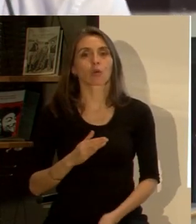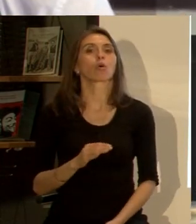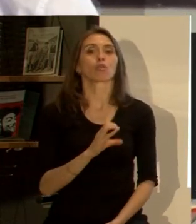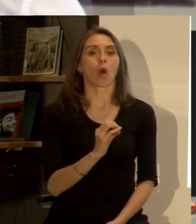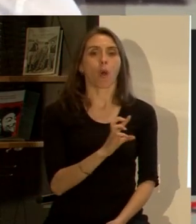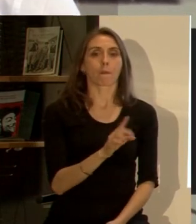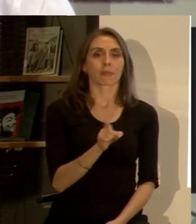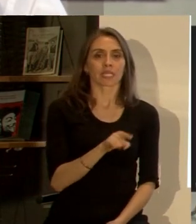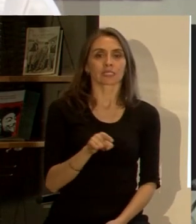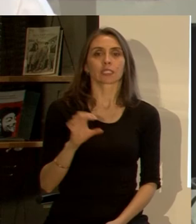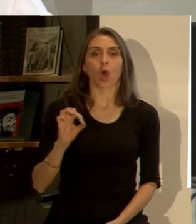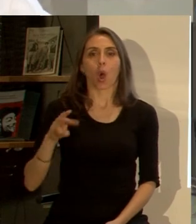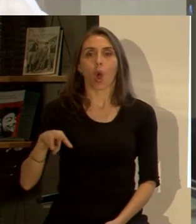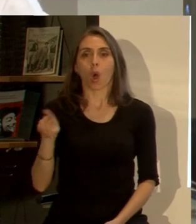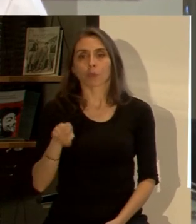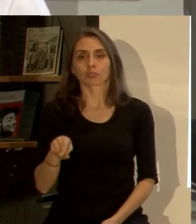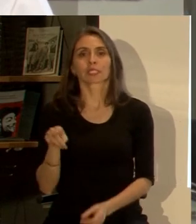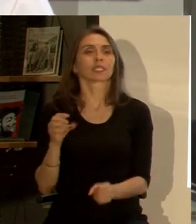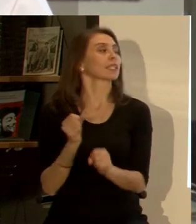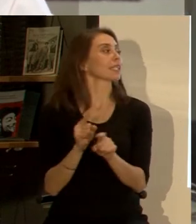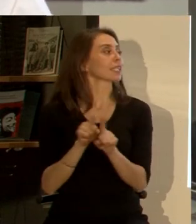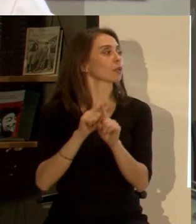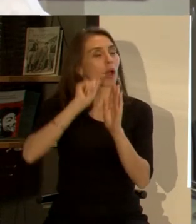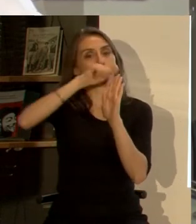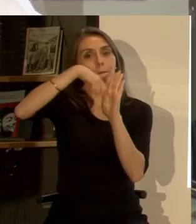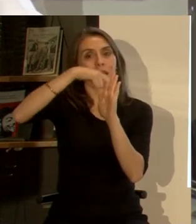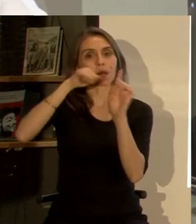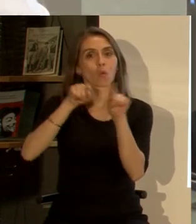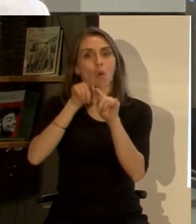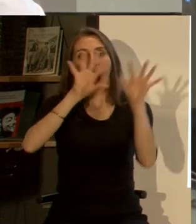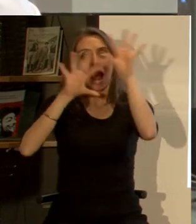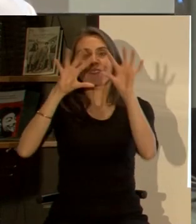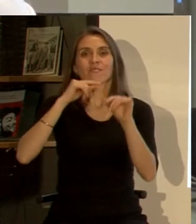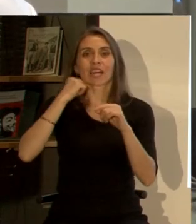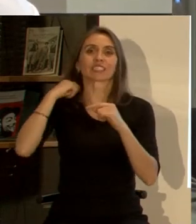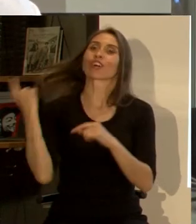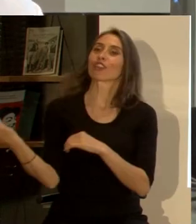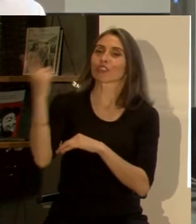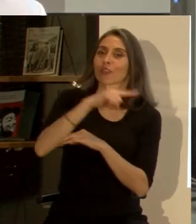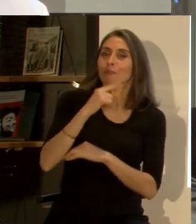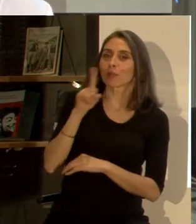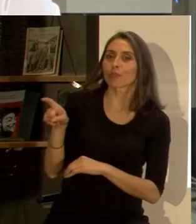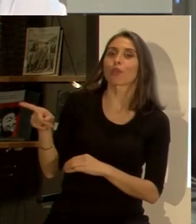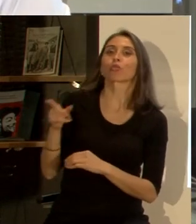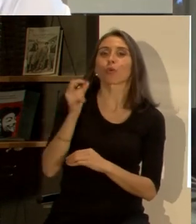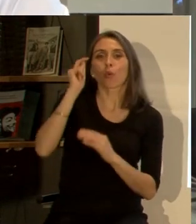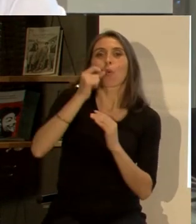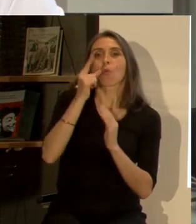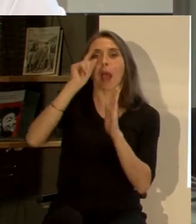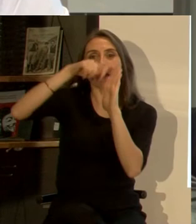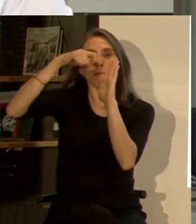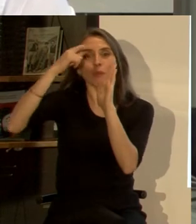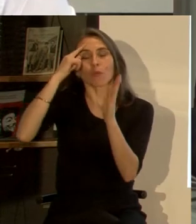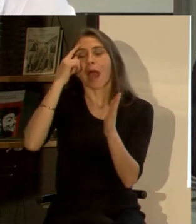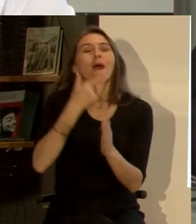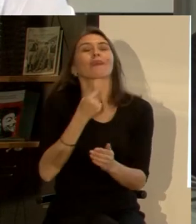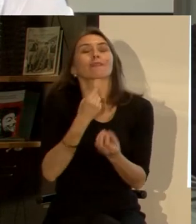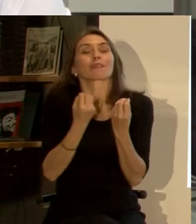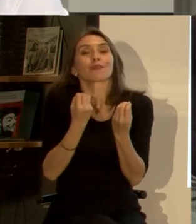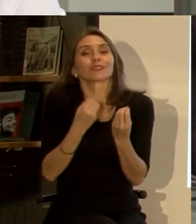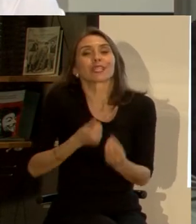su trabajo es bien como película de ciencia ficción de hecho te he preguntado todo el día cuál es tu película favorita porque ella